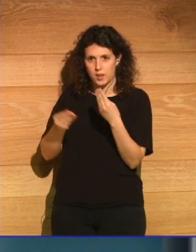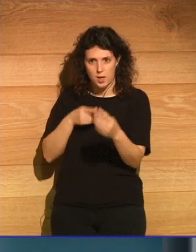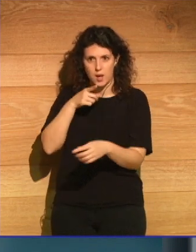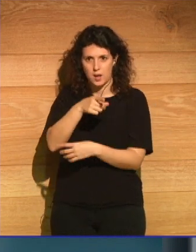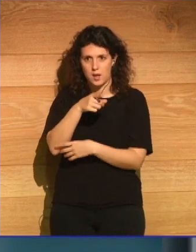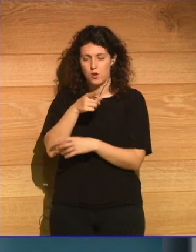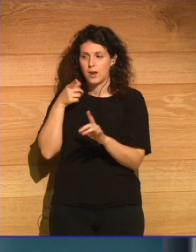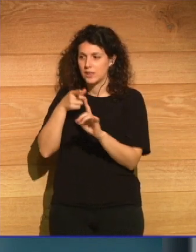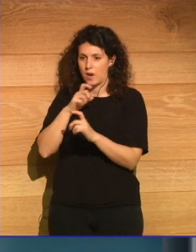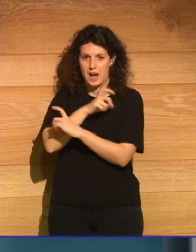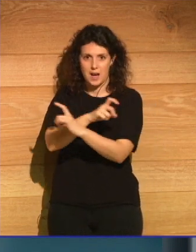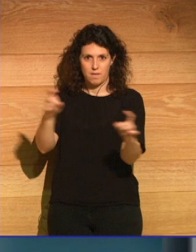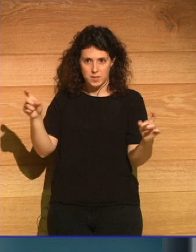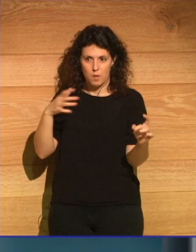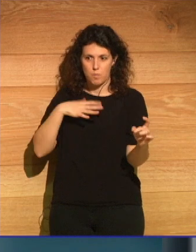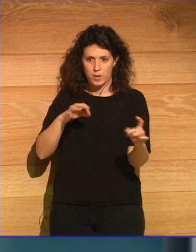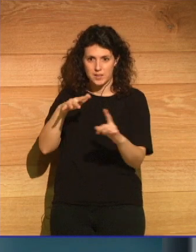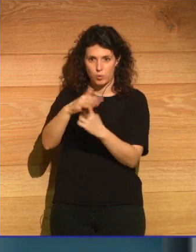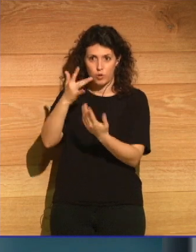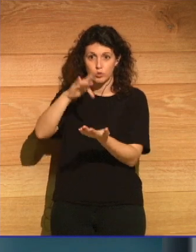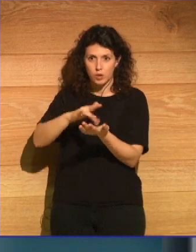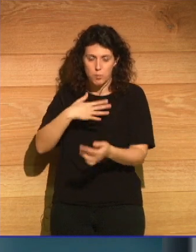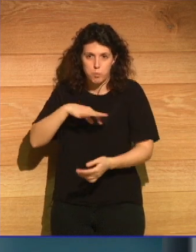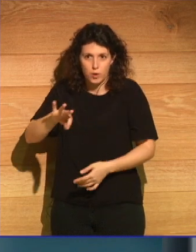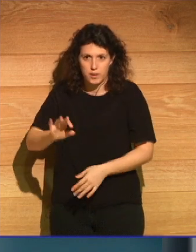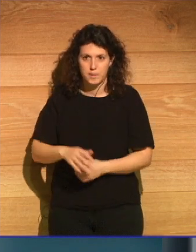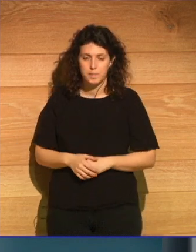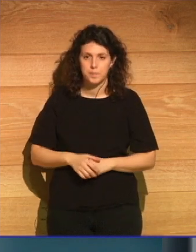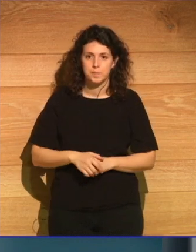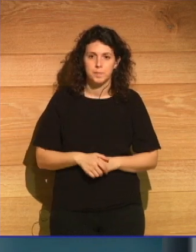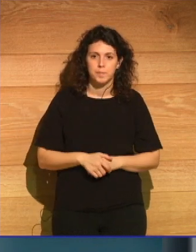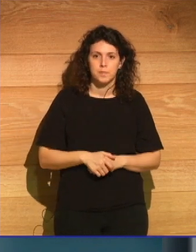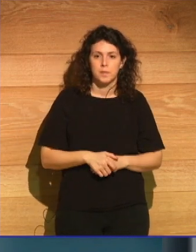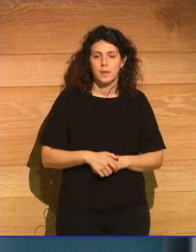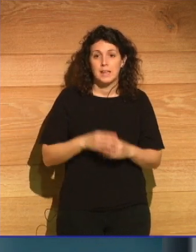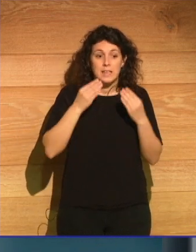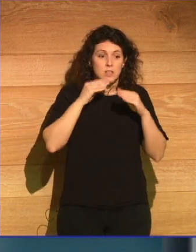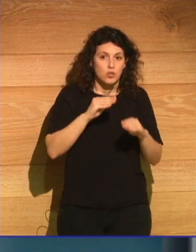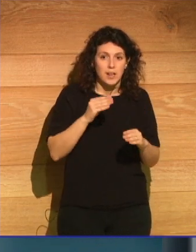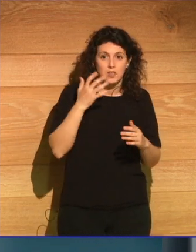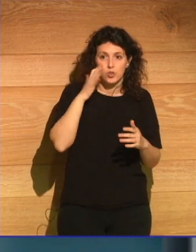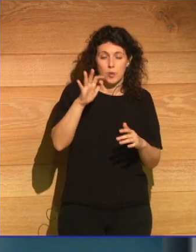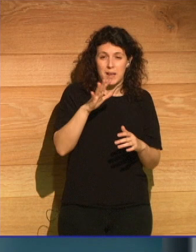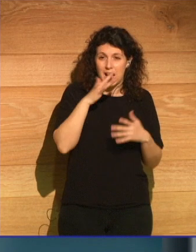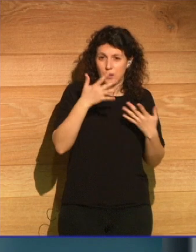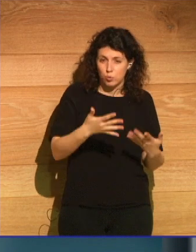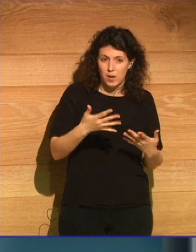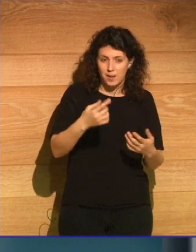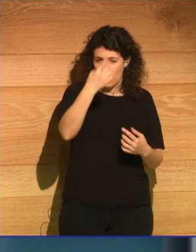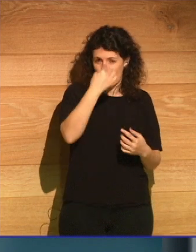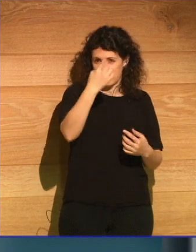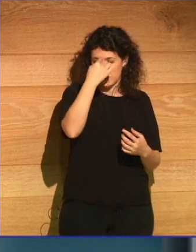alertarnos de lo que puede ocurrir en las ficciones distópicas de hoy en día nos obsesiona